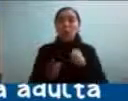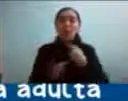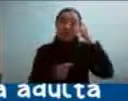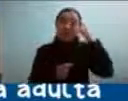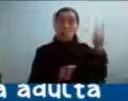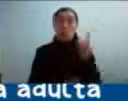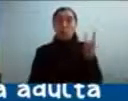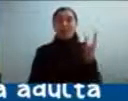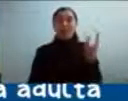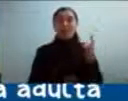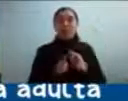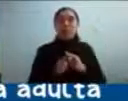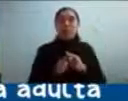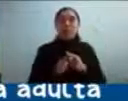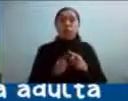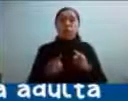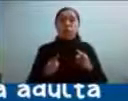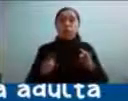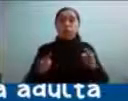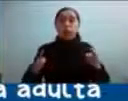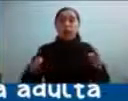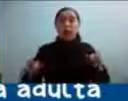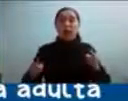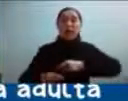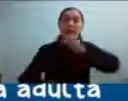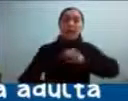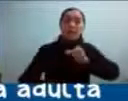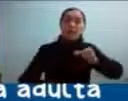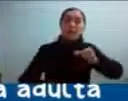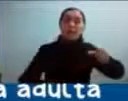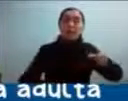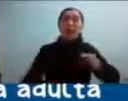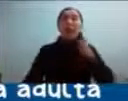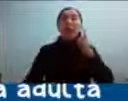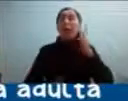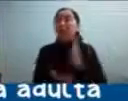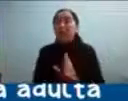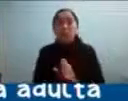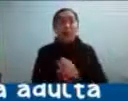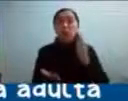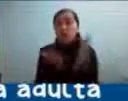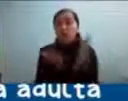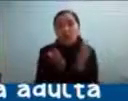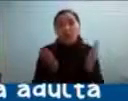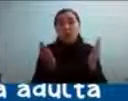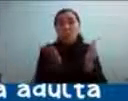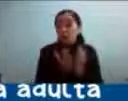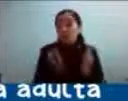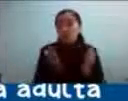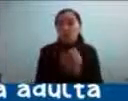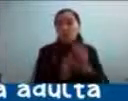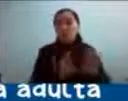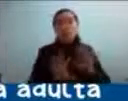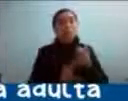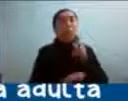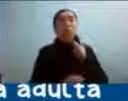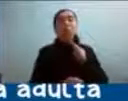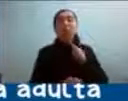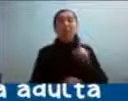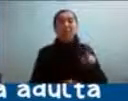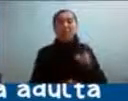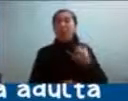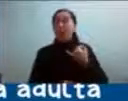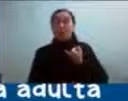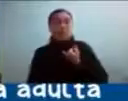demasiado largas y que la gente tiene que estudiar cosas que no le interesan y yo sabía que yo no soy capaz de estudiar algo que no me